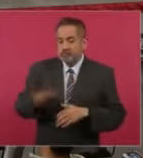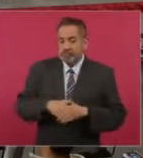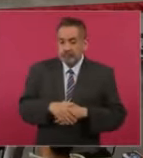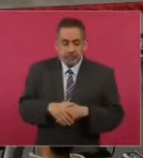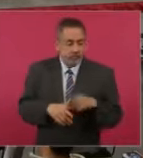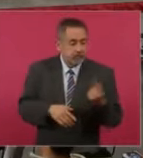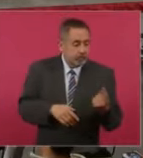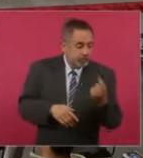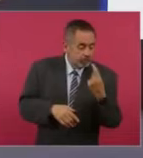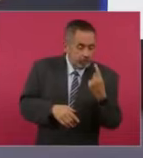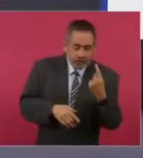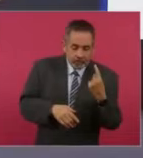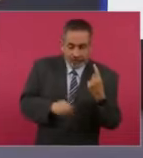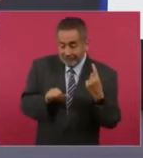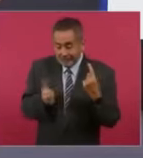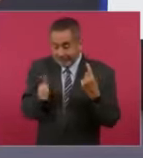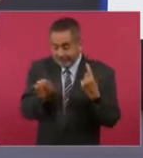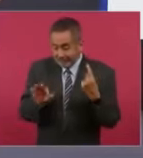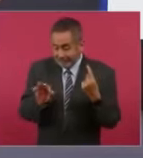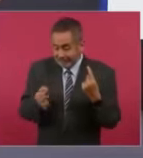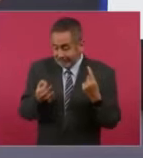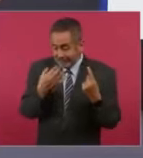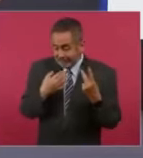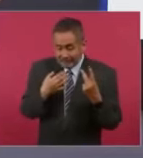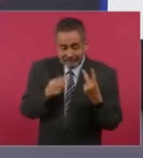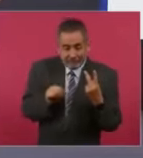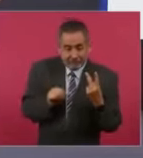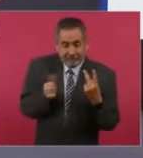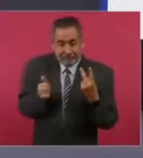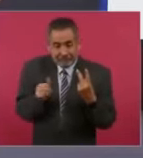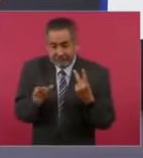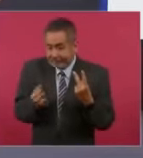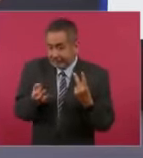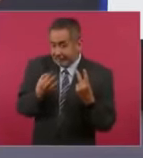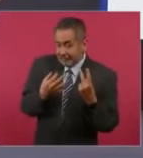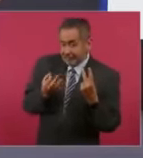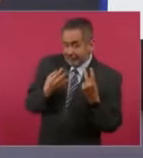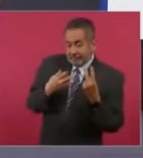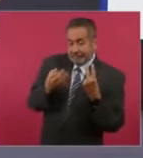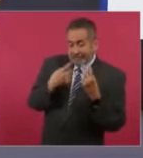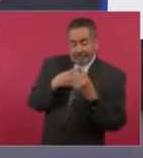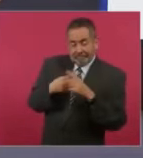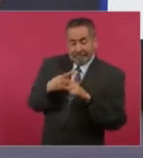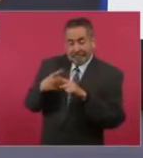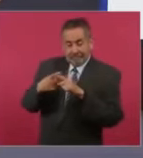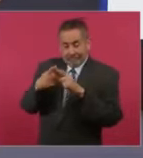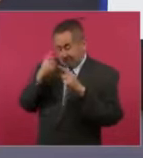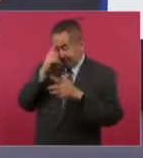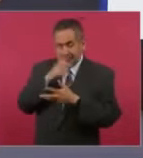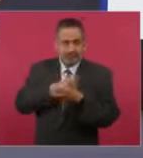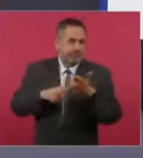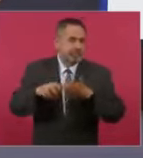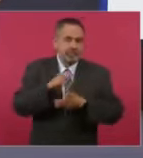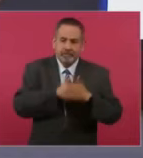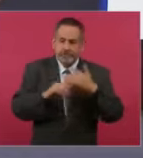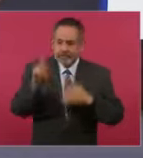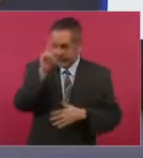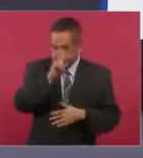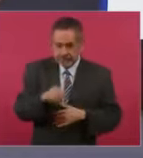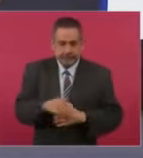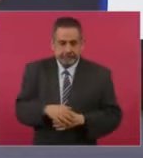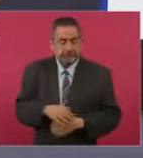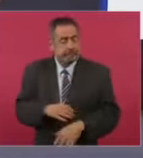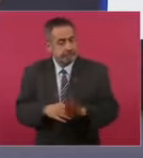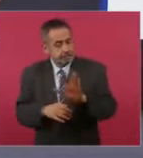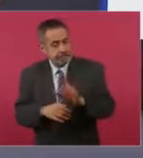combinan, estos riesgos aumentan, desde luego por el efecto combinado de las distintas drogas. Ahora, un fenómeno que